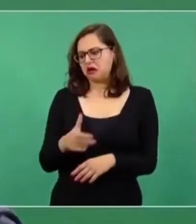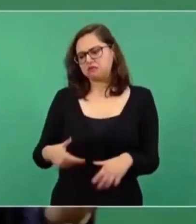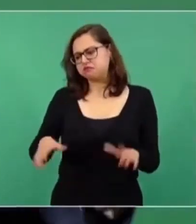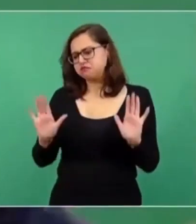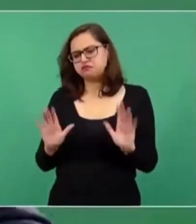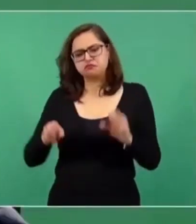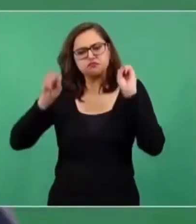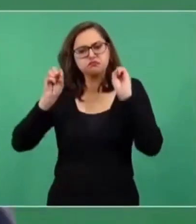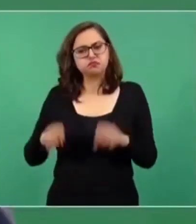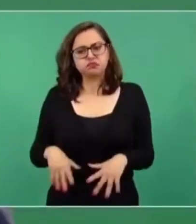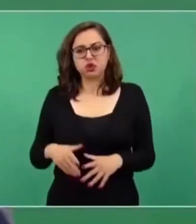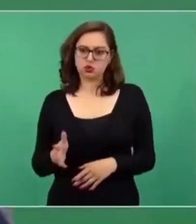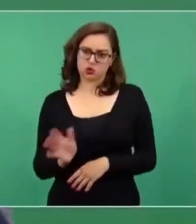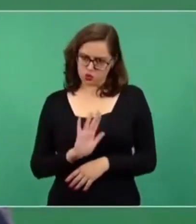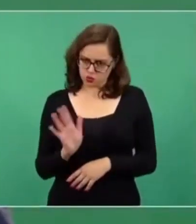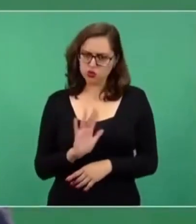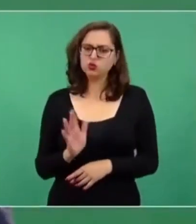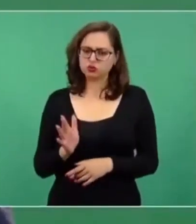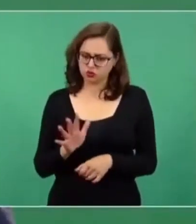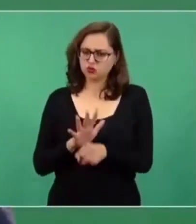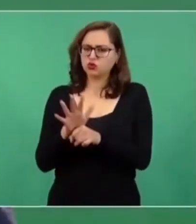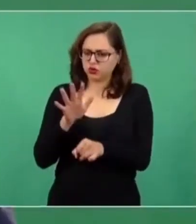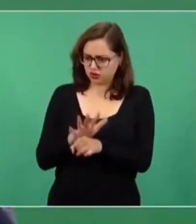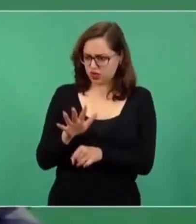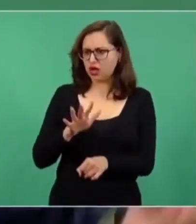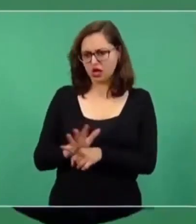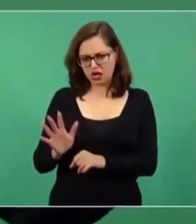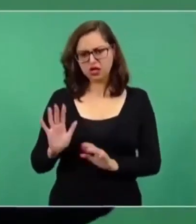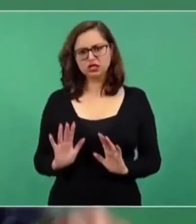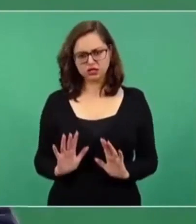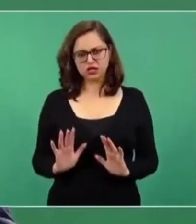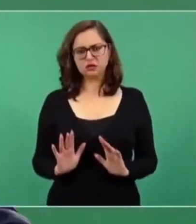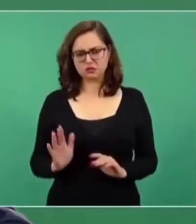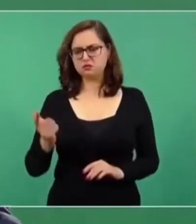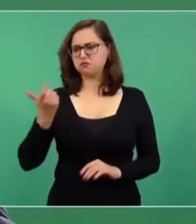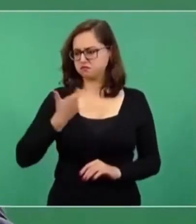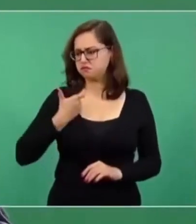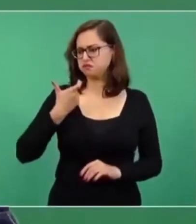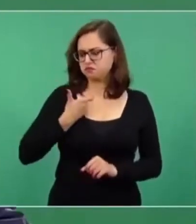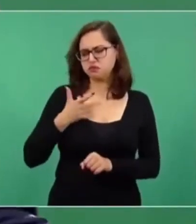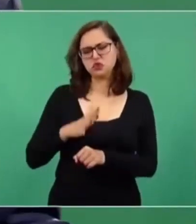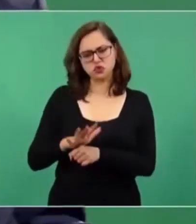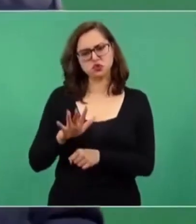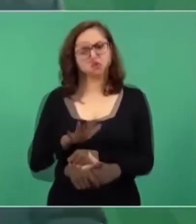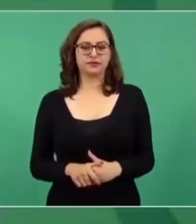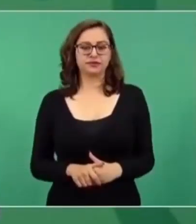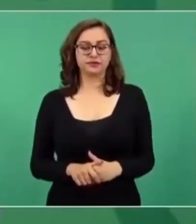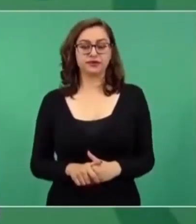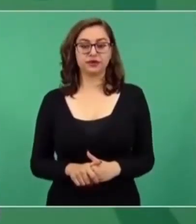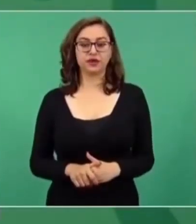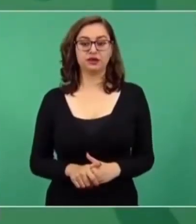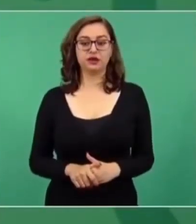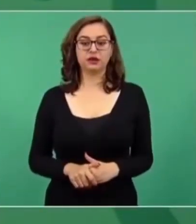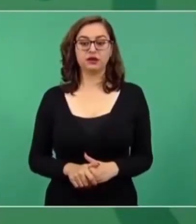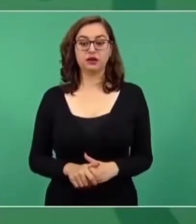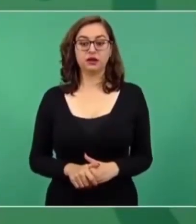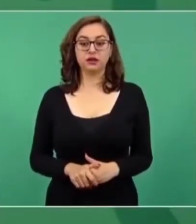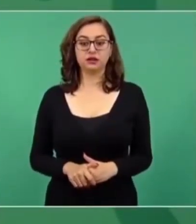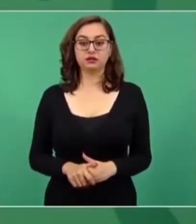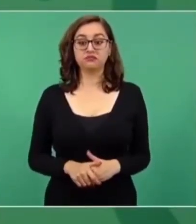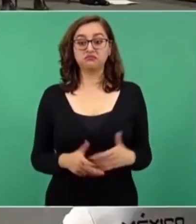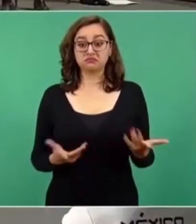el disfrute, pero insistió en que no se debe ambicionar el dinero, pues eso no es vida. Por eso hablo del